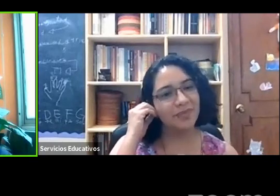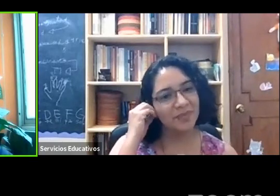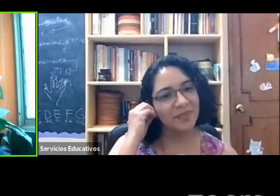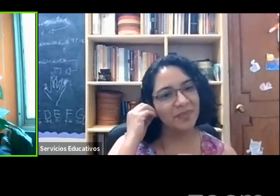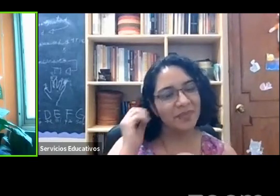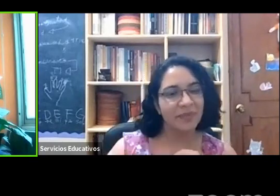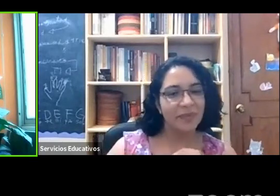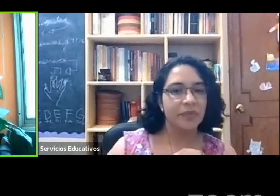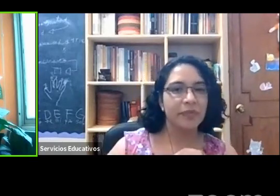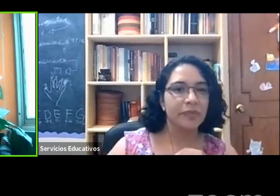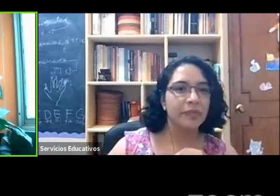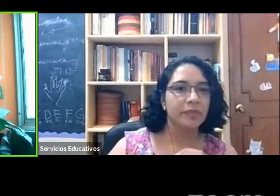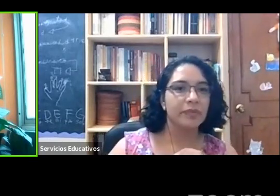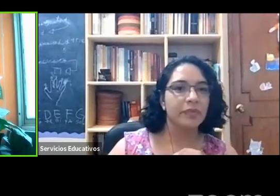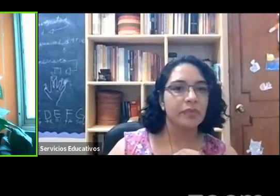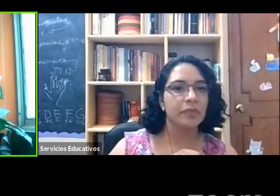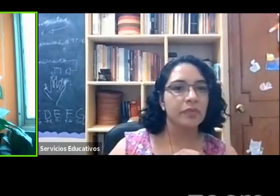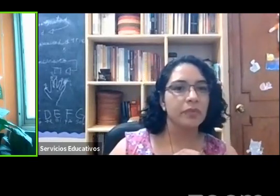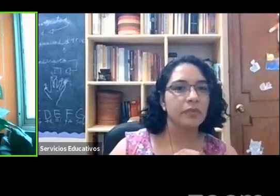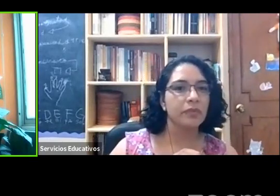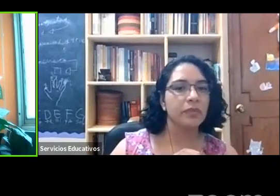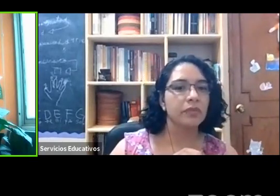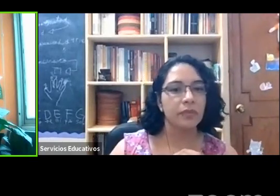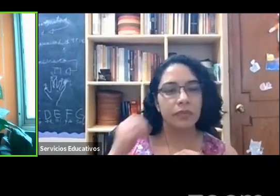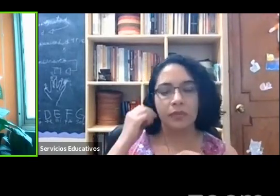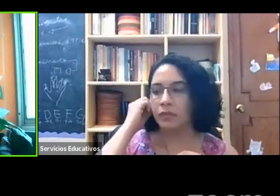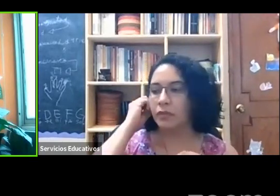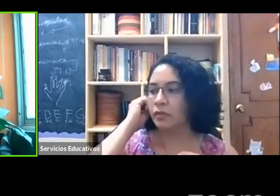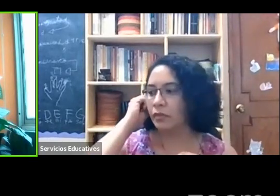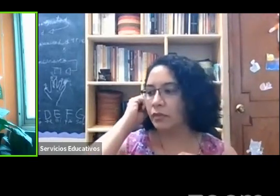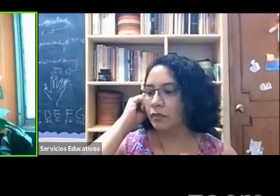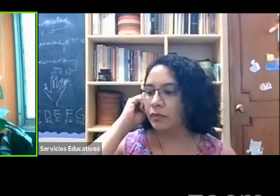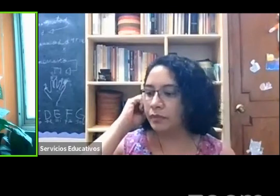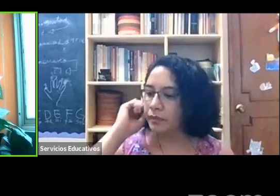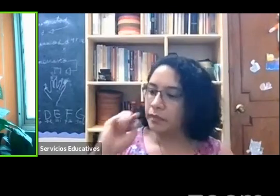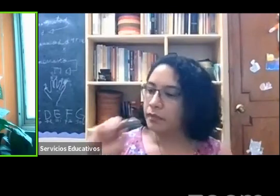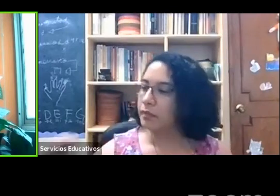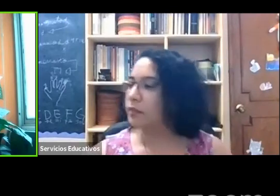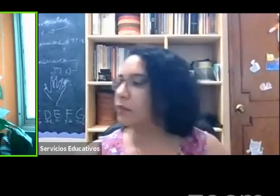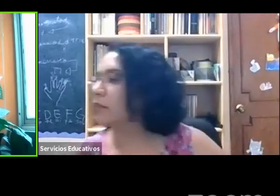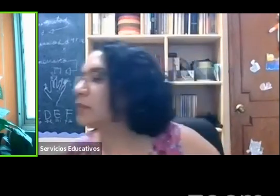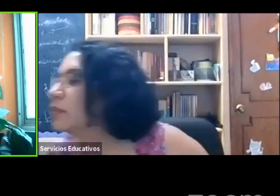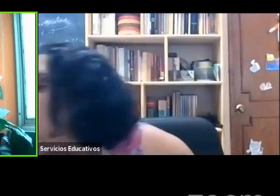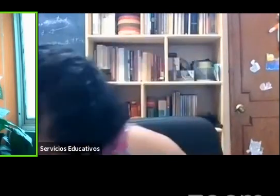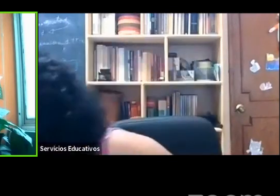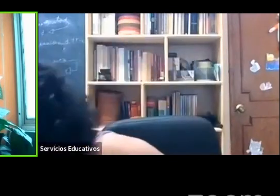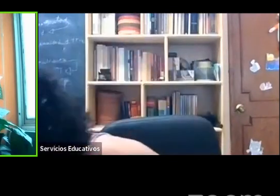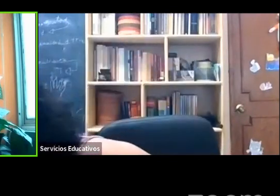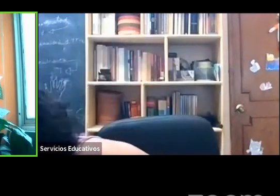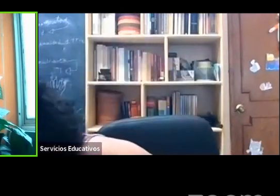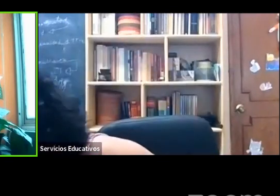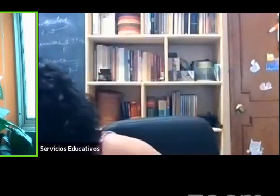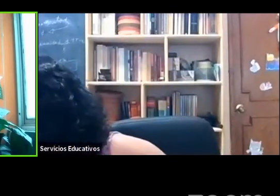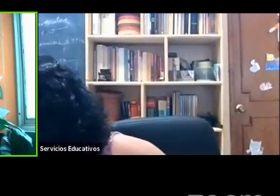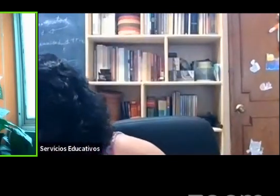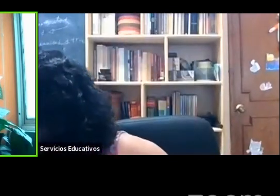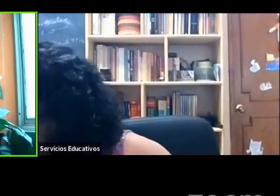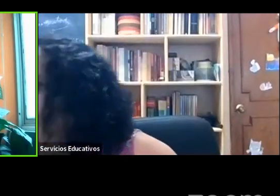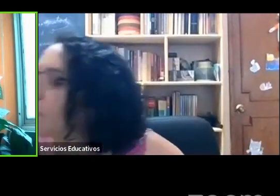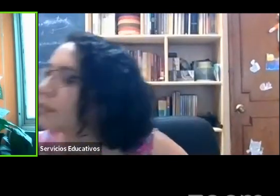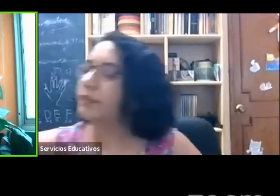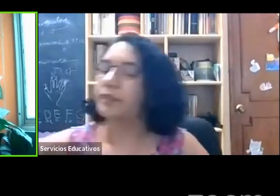reconocimientos y me causó tanto gozo, ¿sabes? Que no tenía,